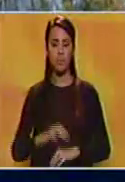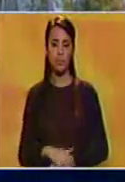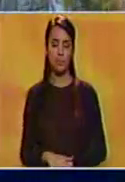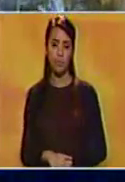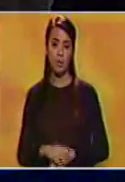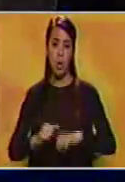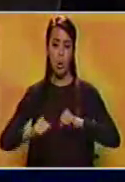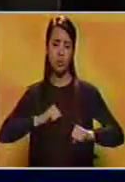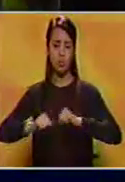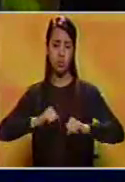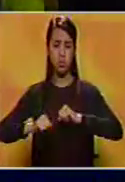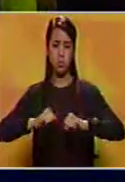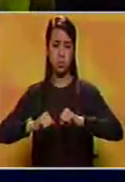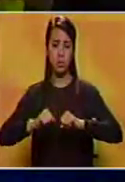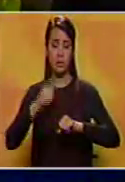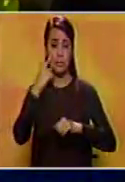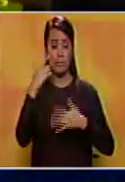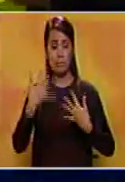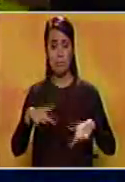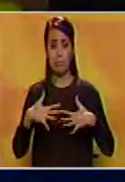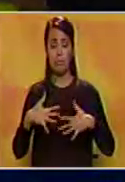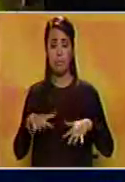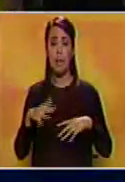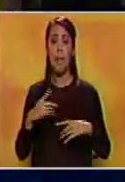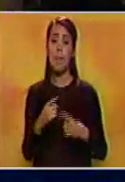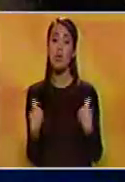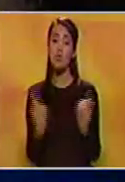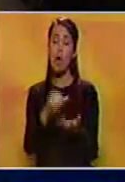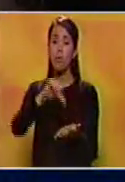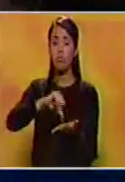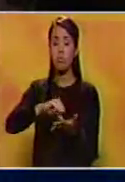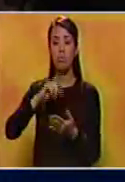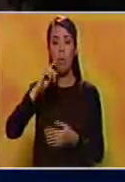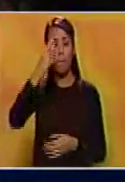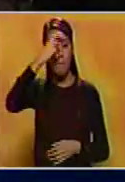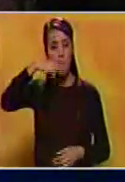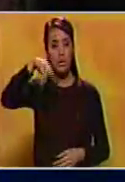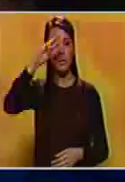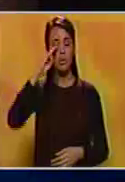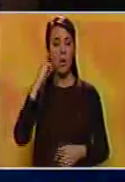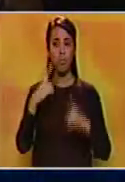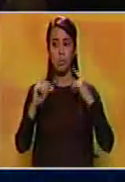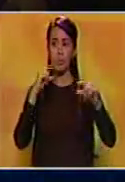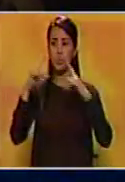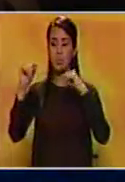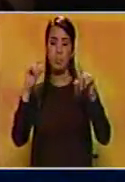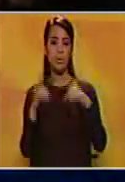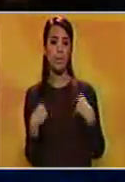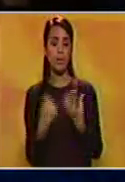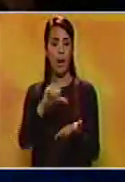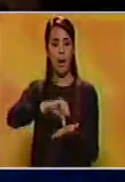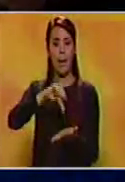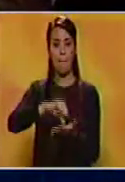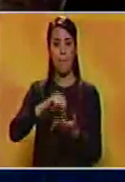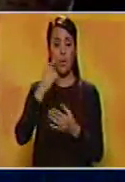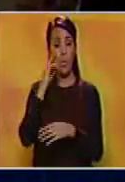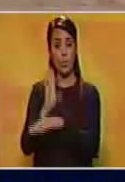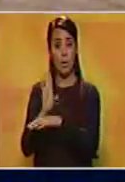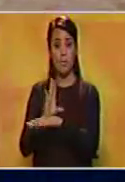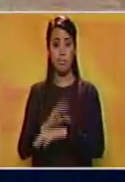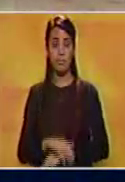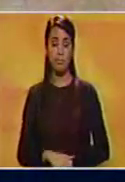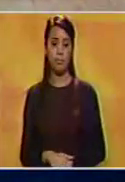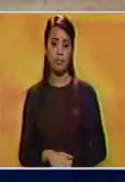El movimiento telúrico activó la alerta sísmica de la Ciudad de México, lo que provocó desalojos en varios puntos de la capital por precaución.